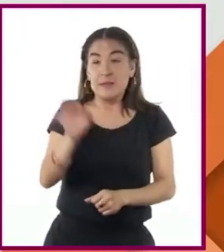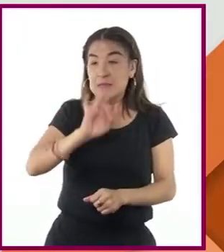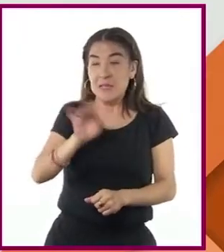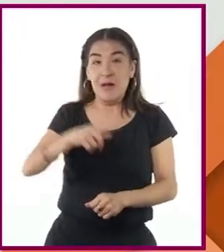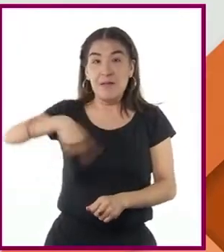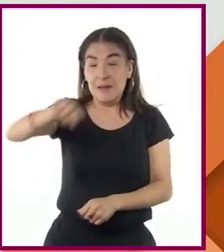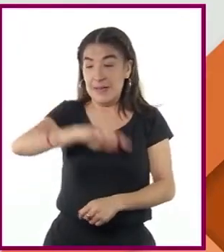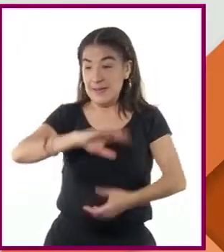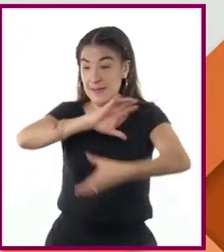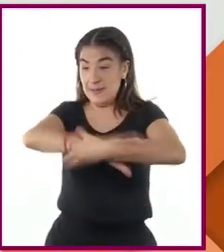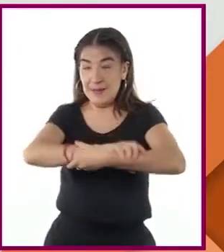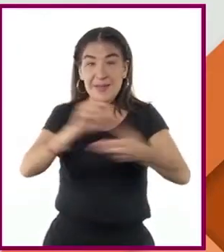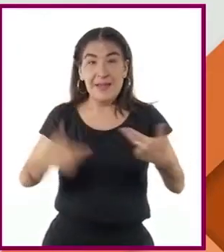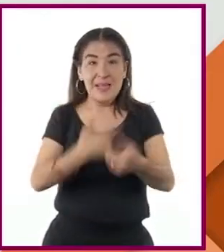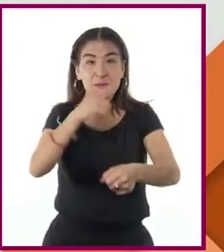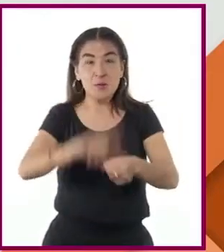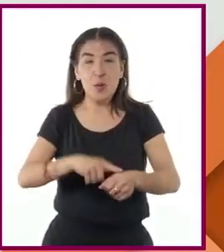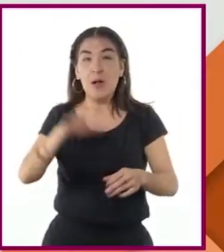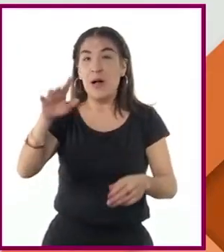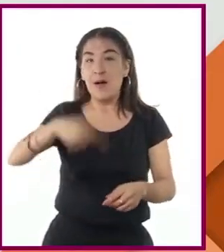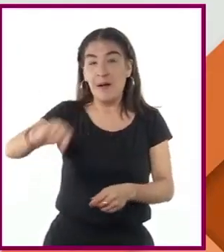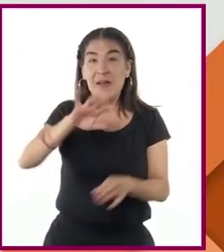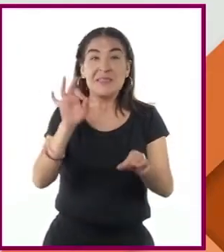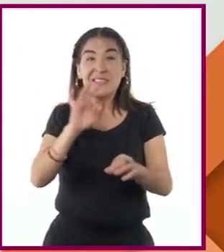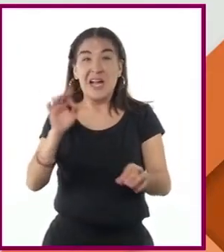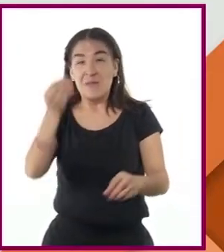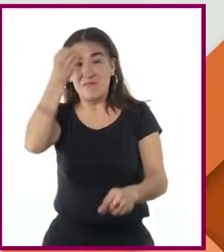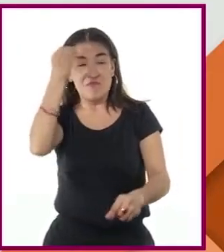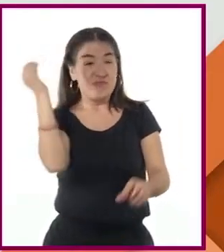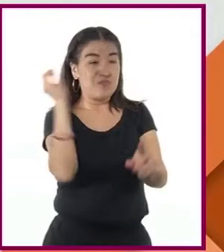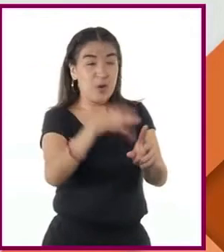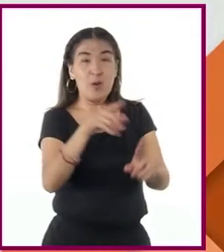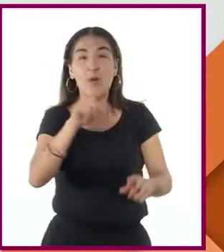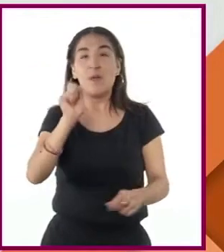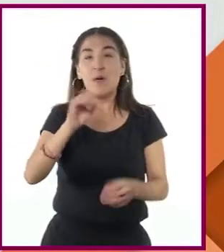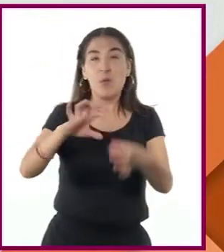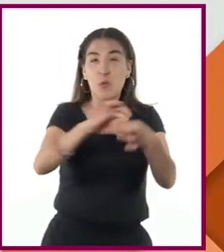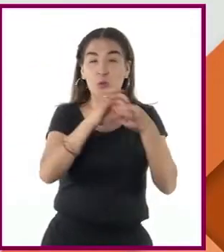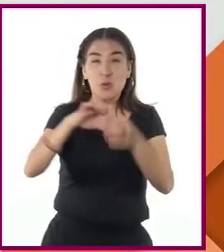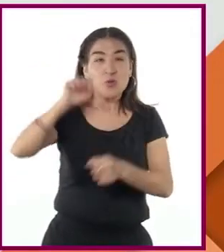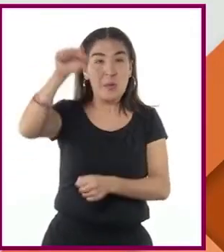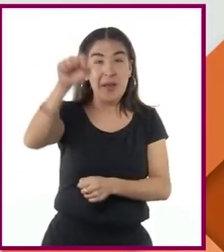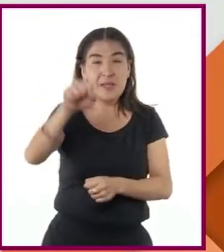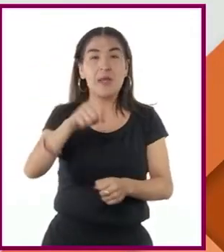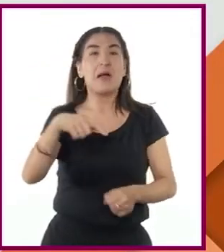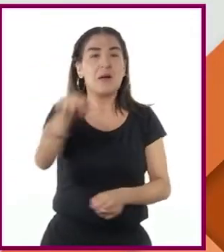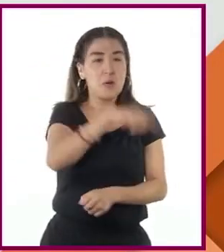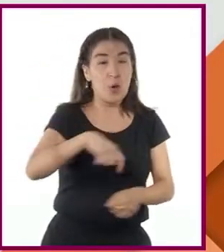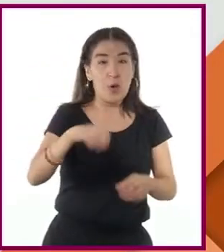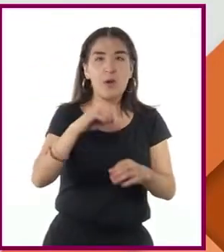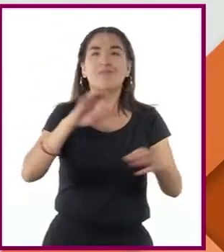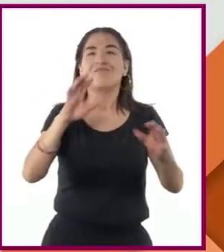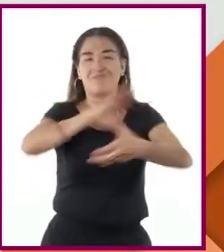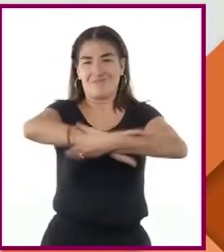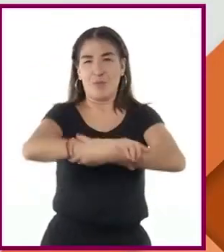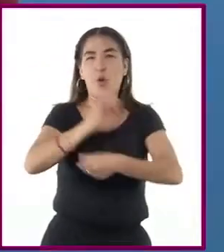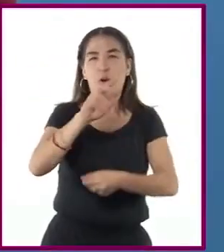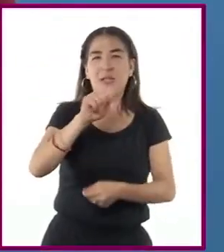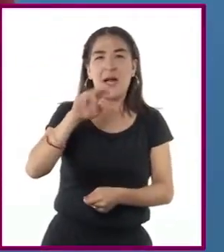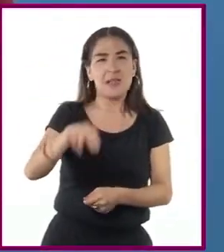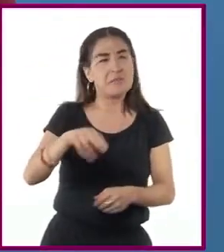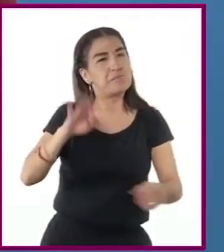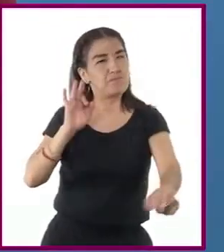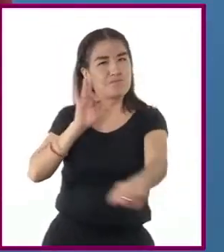de las naciones conformantes de la organización fuese atacada por la Unión Soviética o sus aliados, toda la OTAN actuaría en defensa propia.